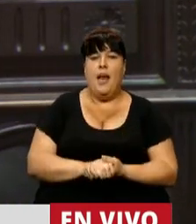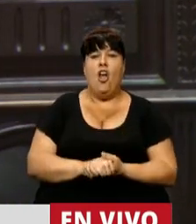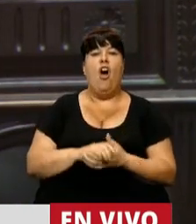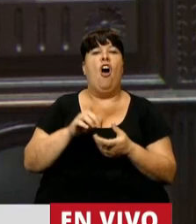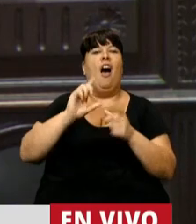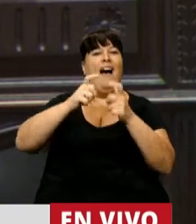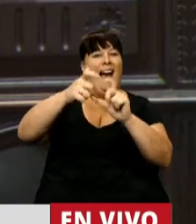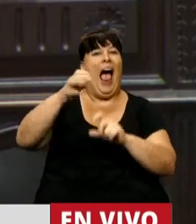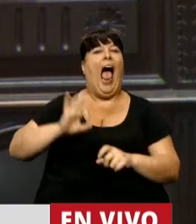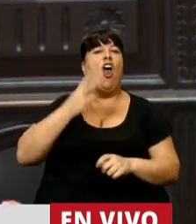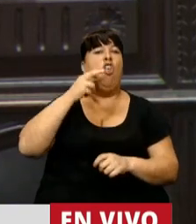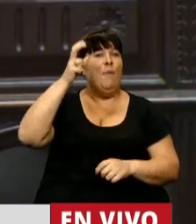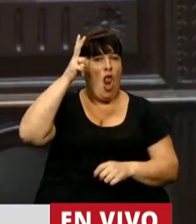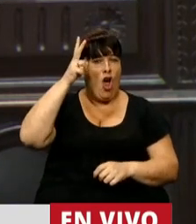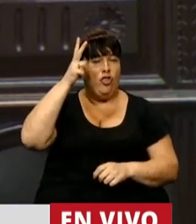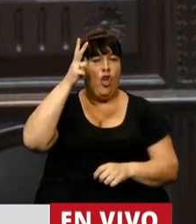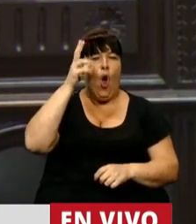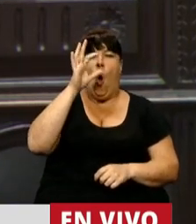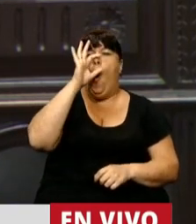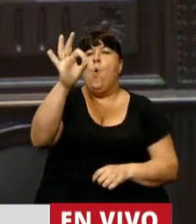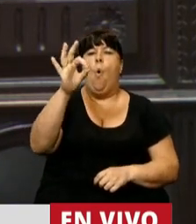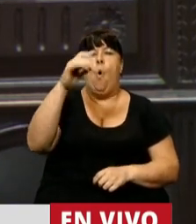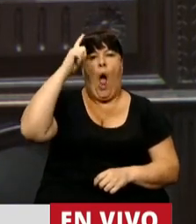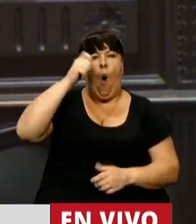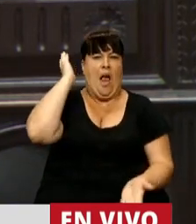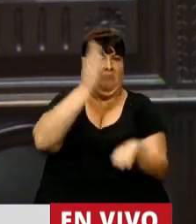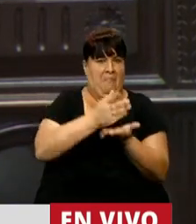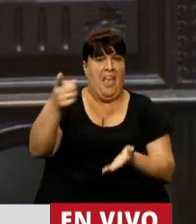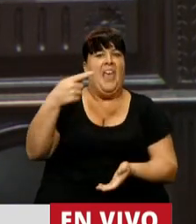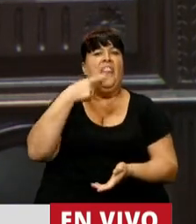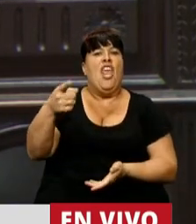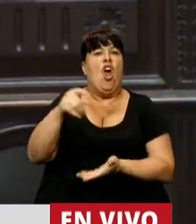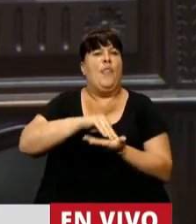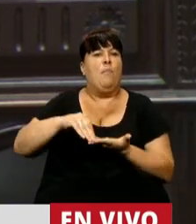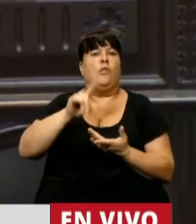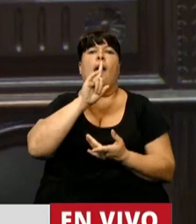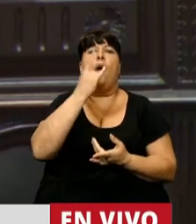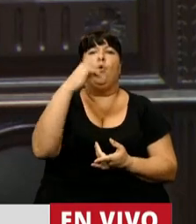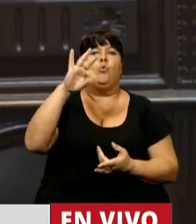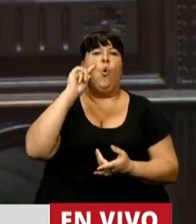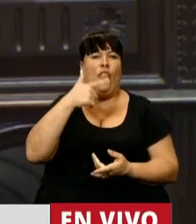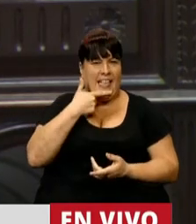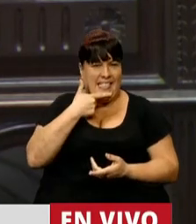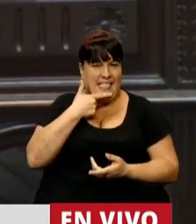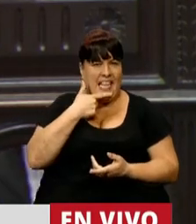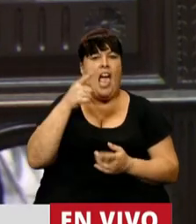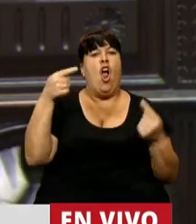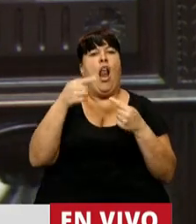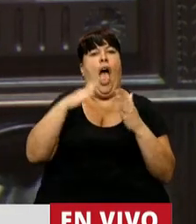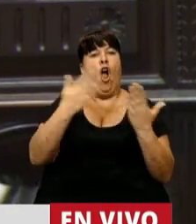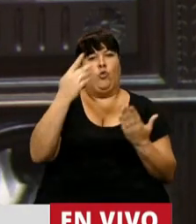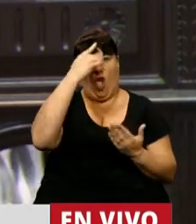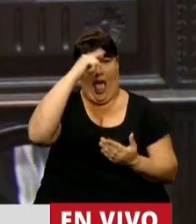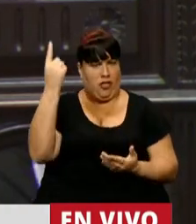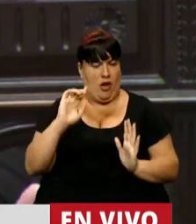la fórmula del año 2008 jamás tuvo un fallo, como indicó la diputada Tundis, de inconstitucionalidad.